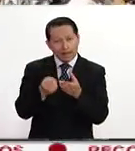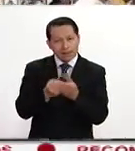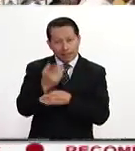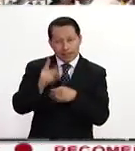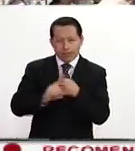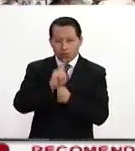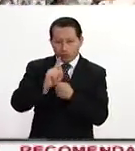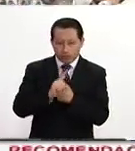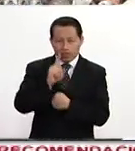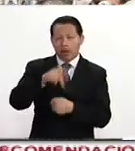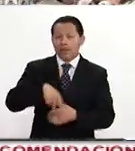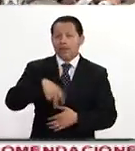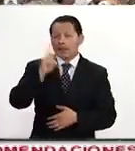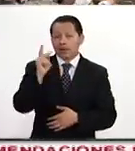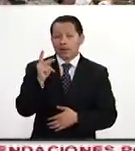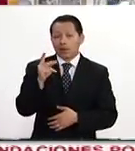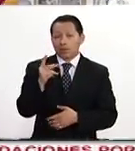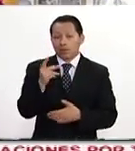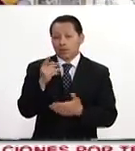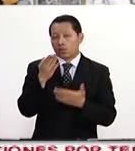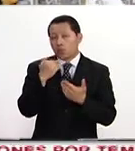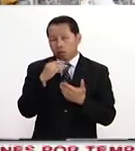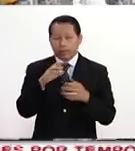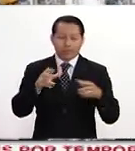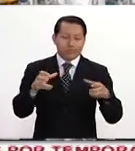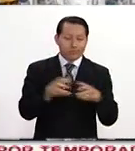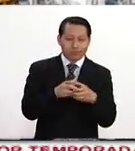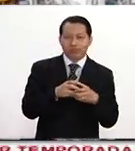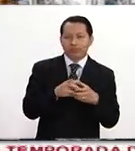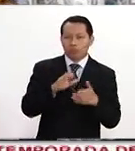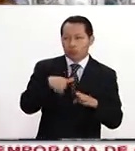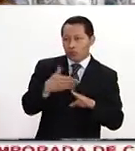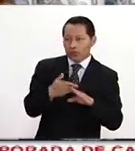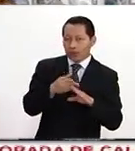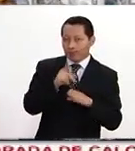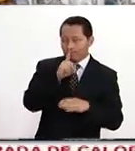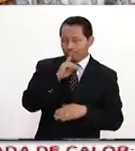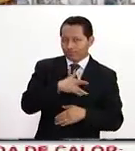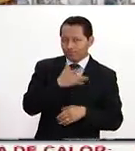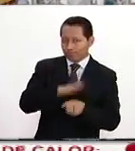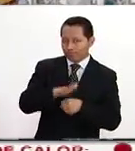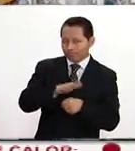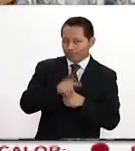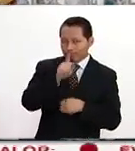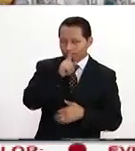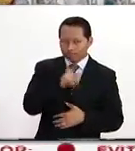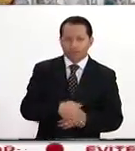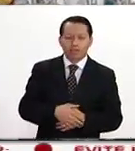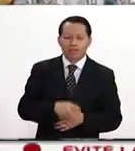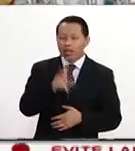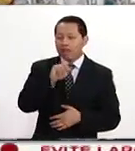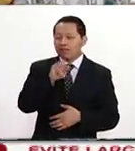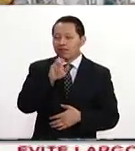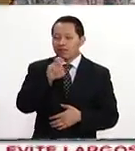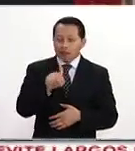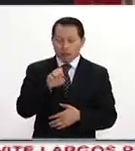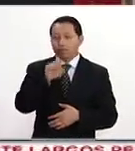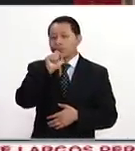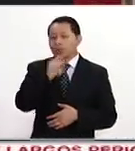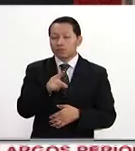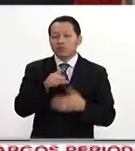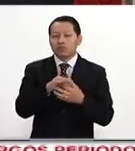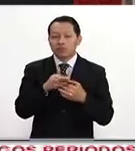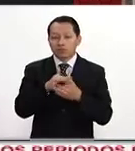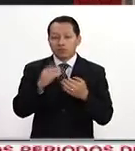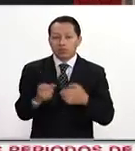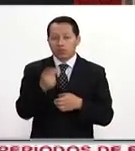llevan o nos llenan las expectativas de los opositores. Vivian, gusto en saludarte siempre. La pregunta que muchos nos hacemos es